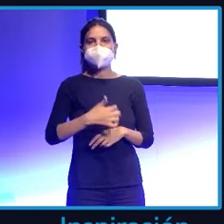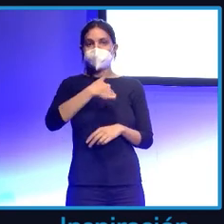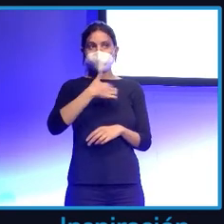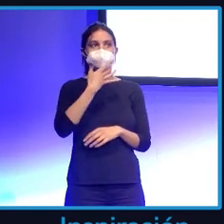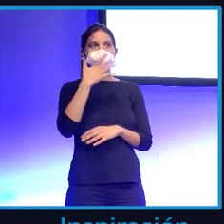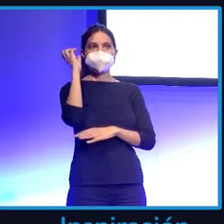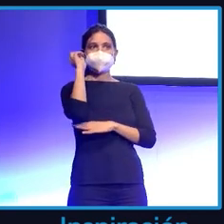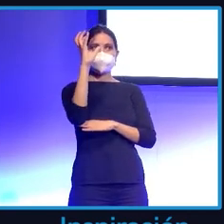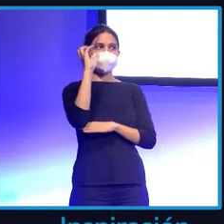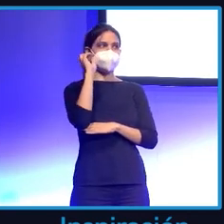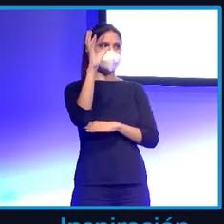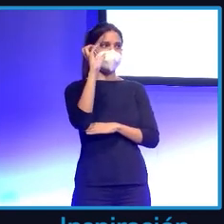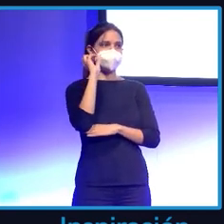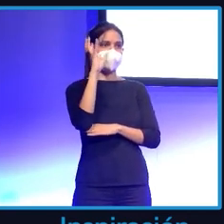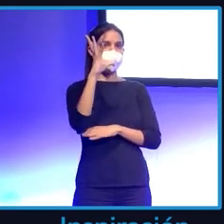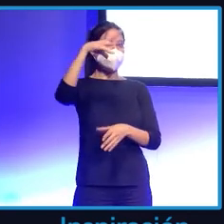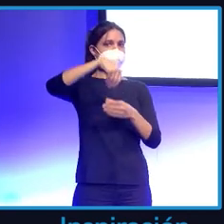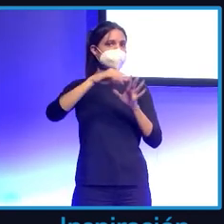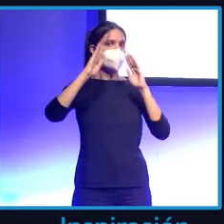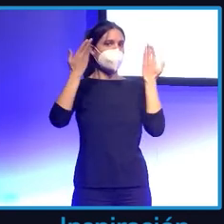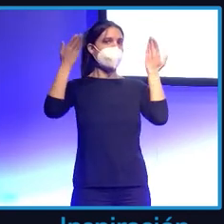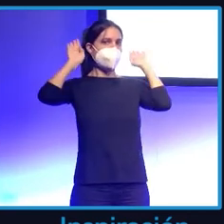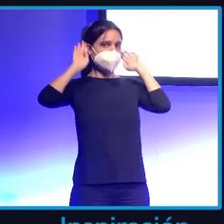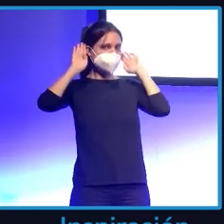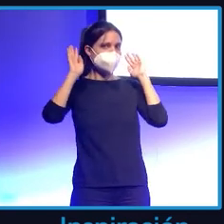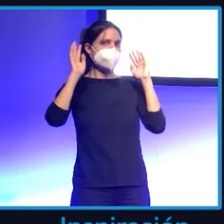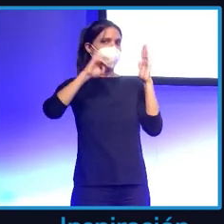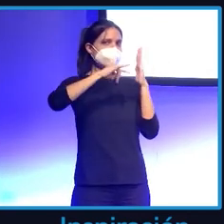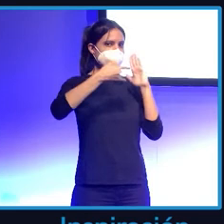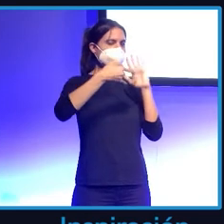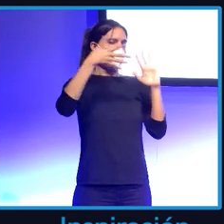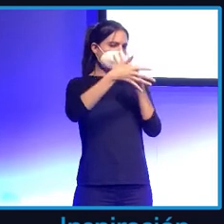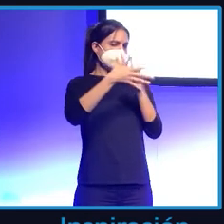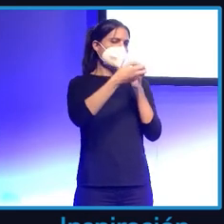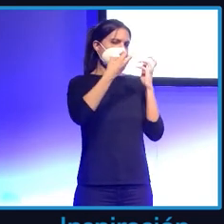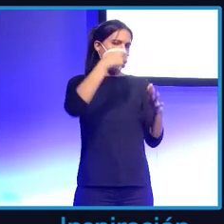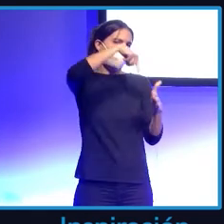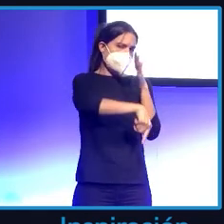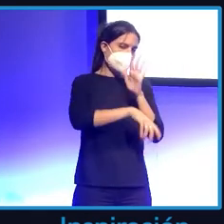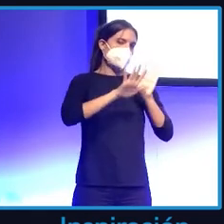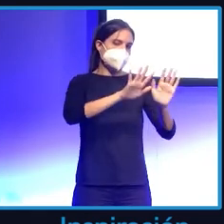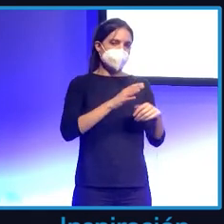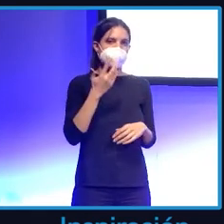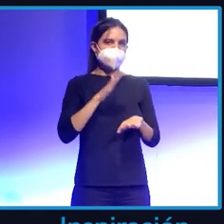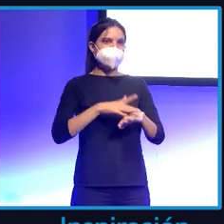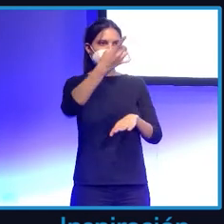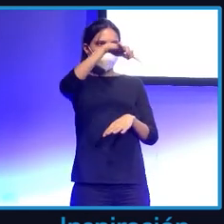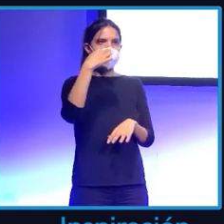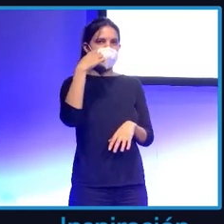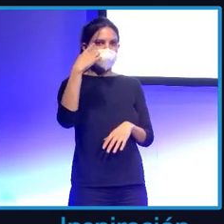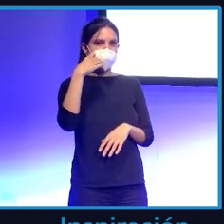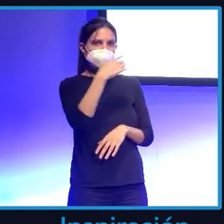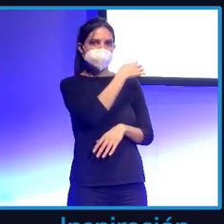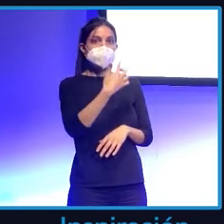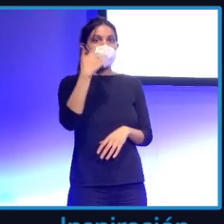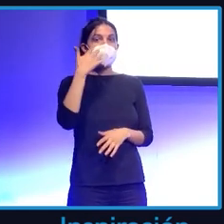doy charlas en las universidades y en congresos más técnicos explico esto un poquito más detallado. Pero vamos, para que veáis, en dos líneas de código tenemos la